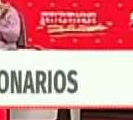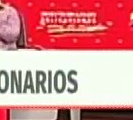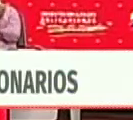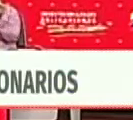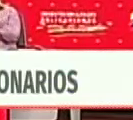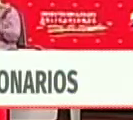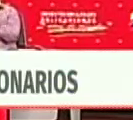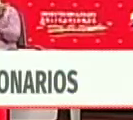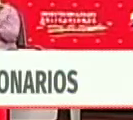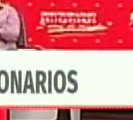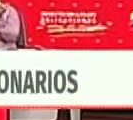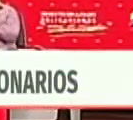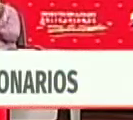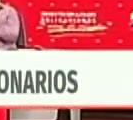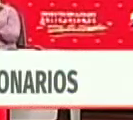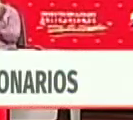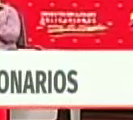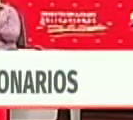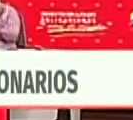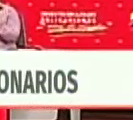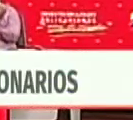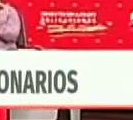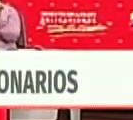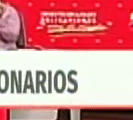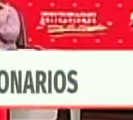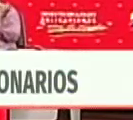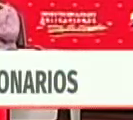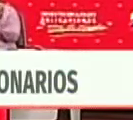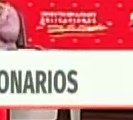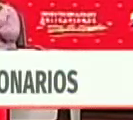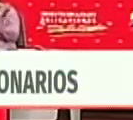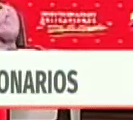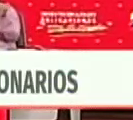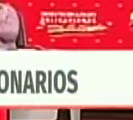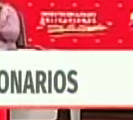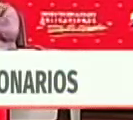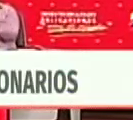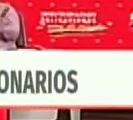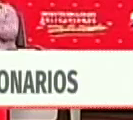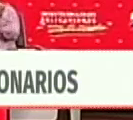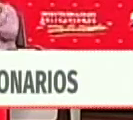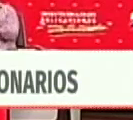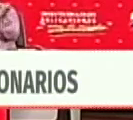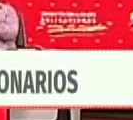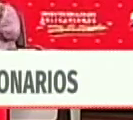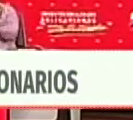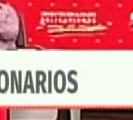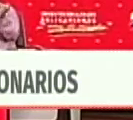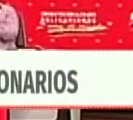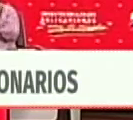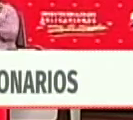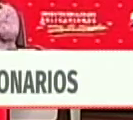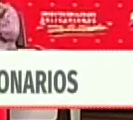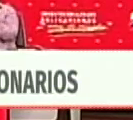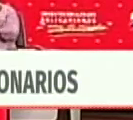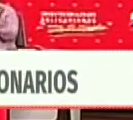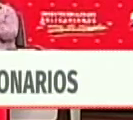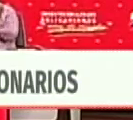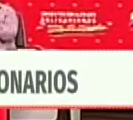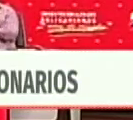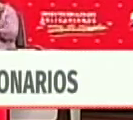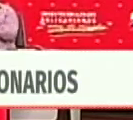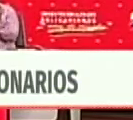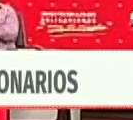A la alcaldesa de Caracas, vocera de los alcaldes y las